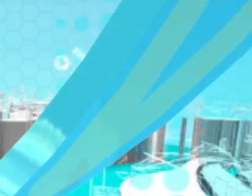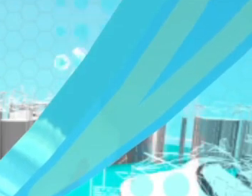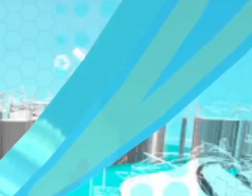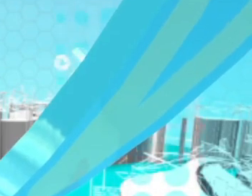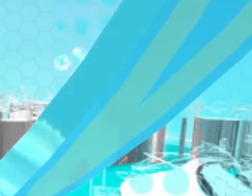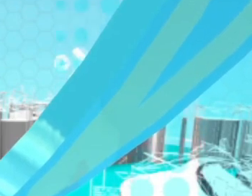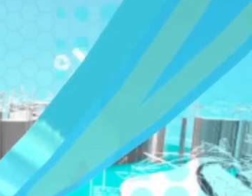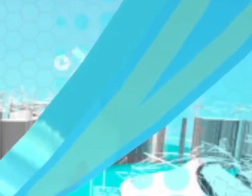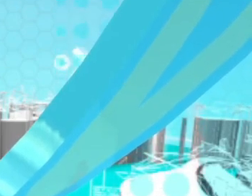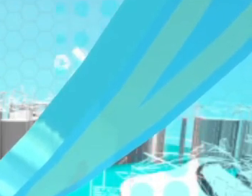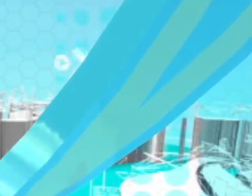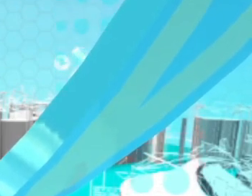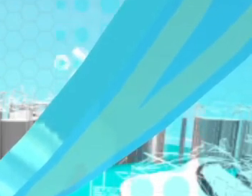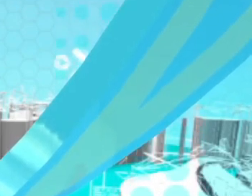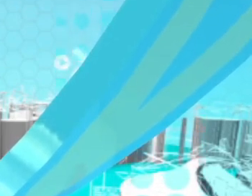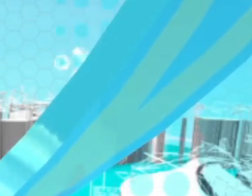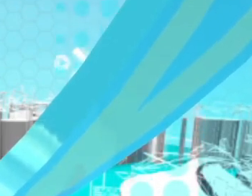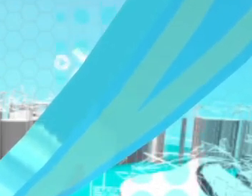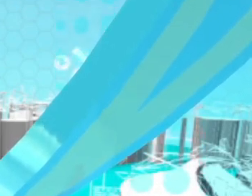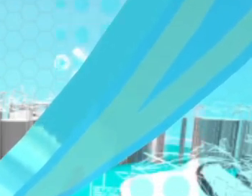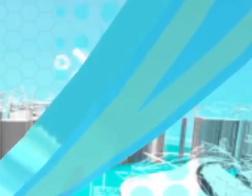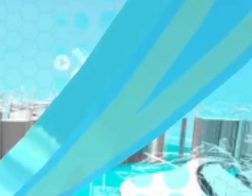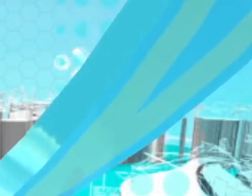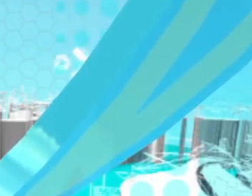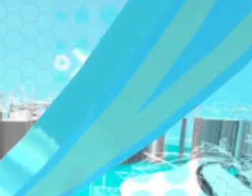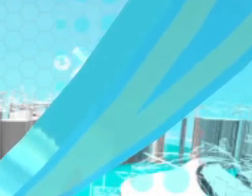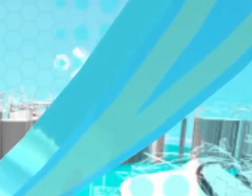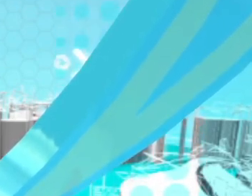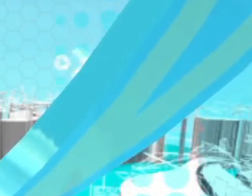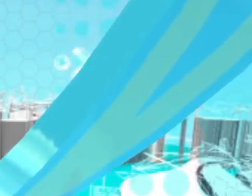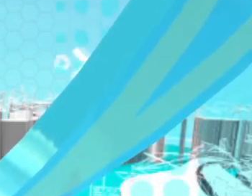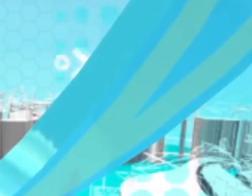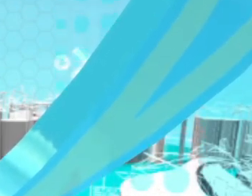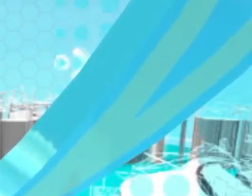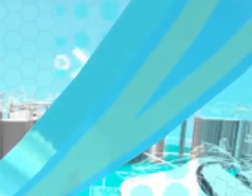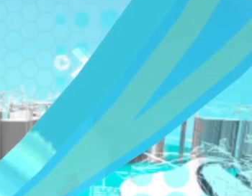y la venta en 614 colones con 48 céntimos.